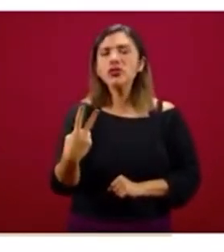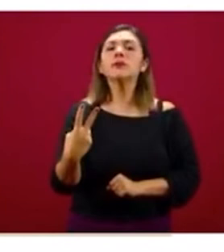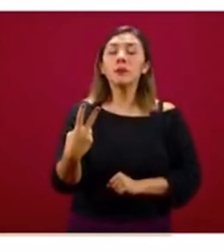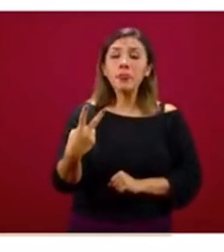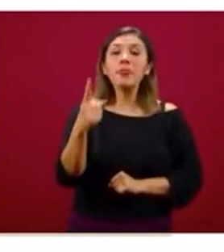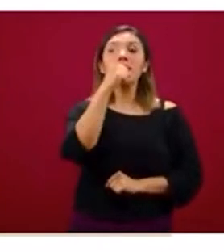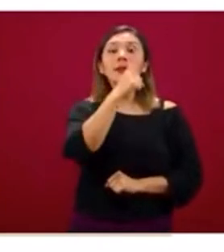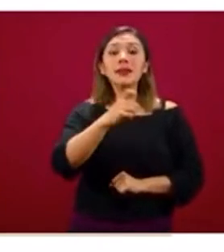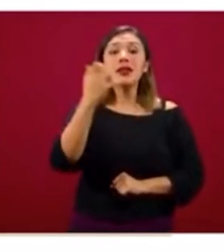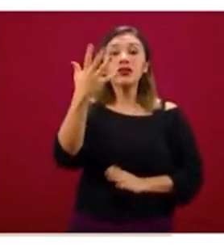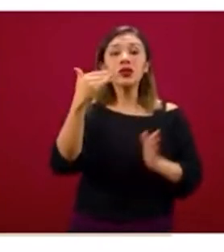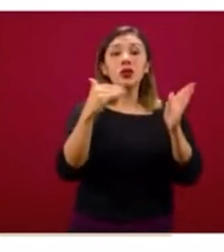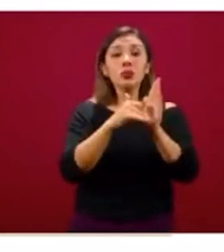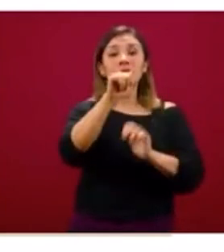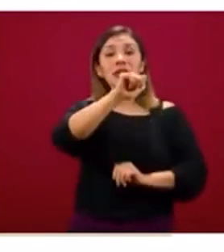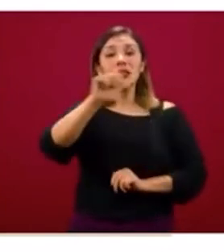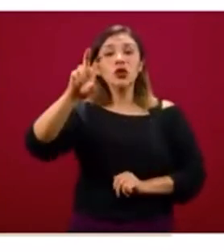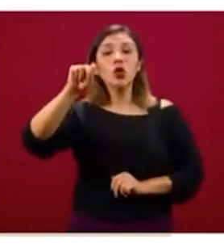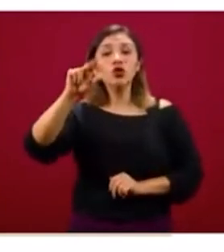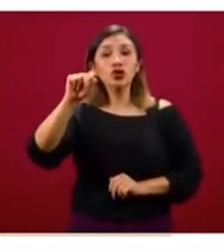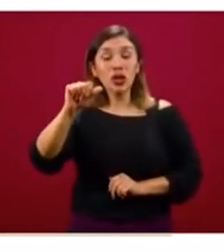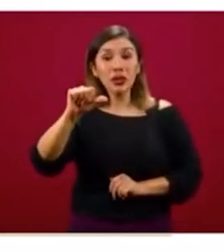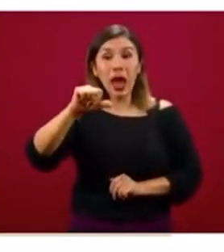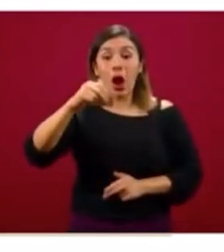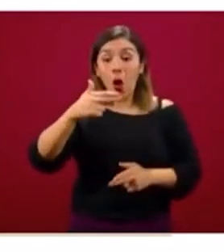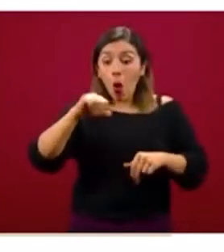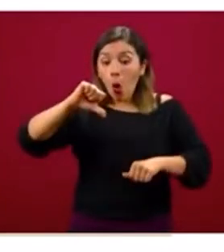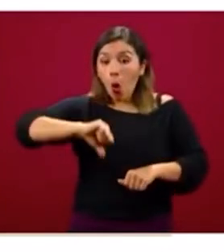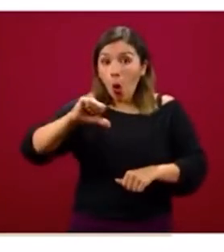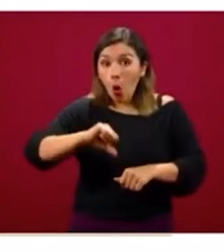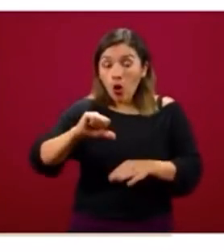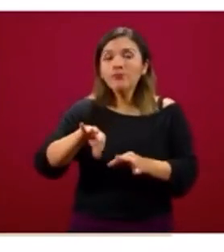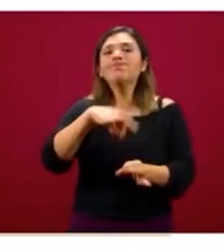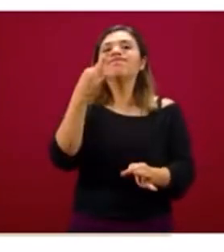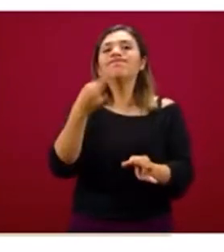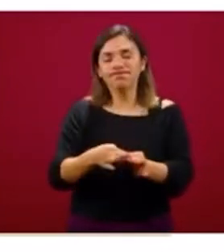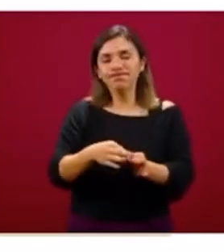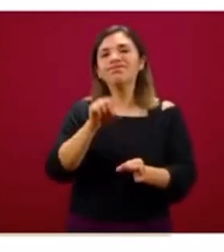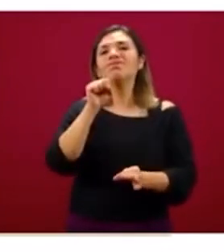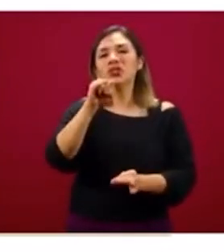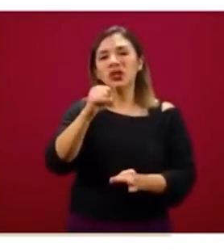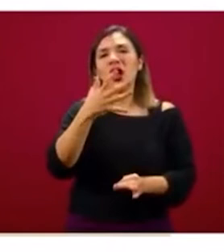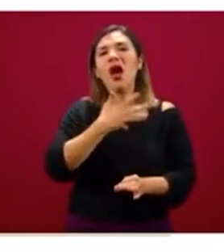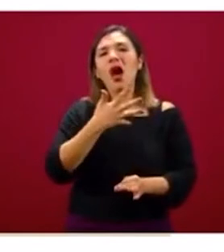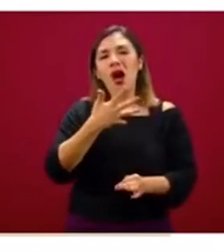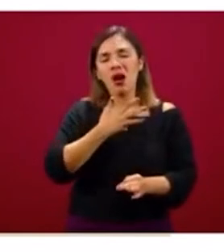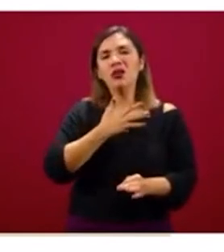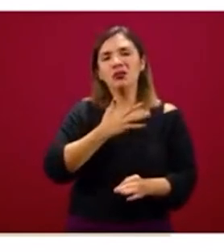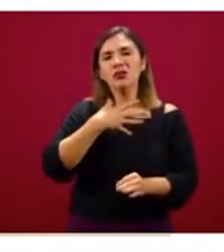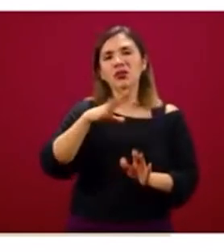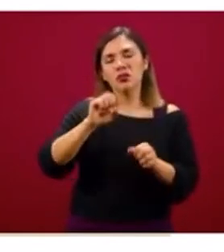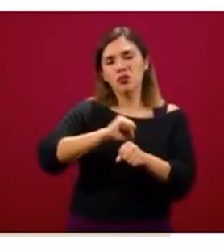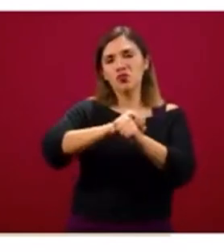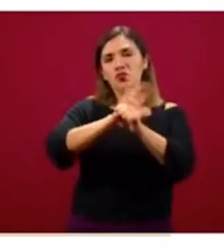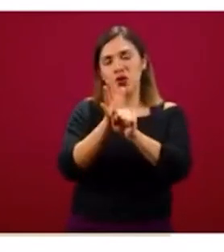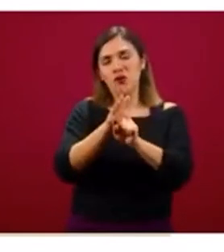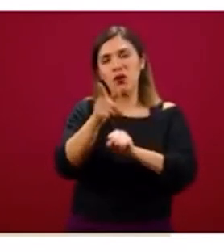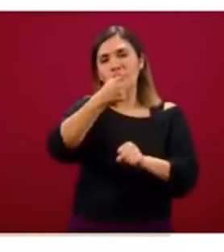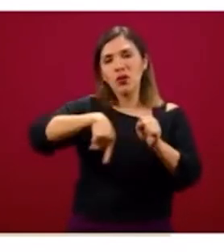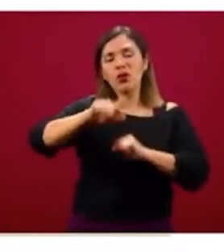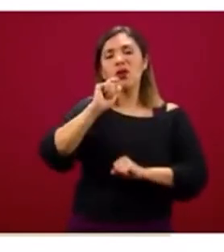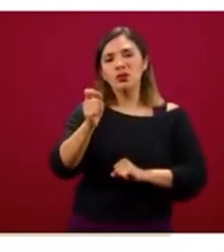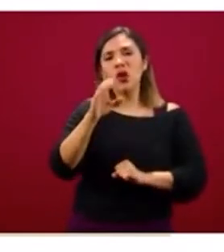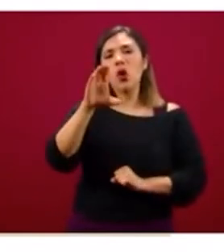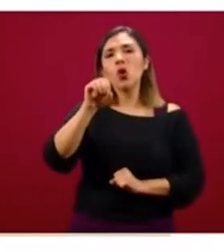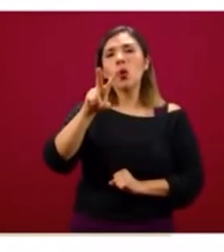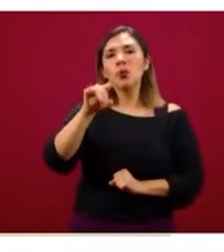y 105 mil 680 hasta el momento se han confirmado a SARS-CoV-2 y por lo tanto son casos de COVID